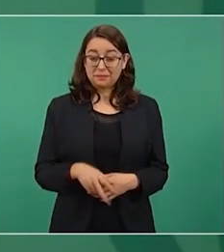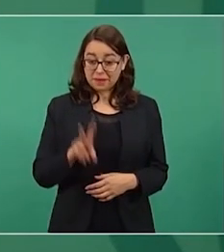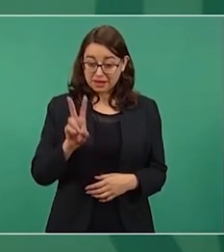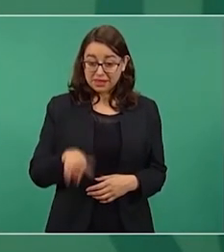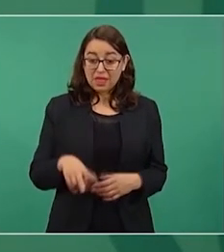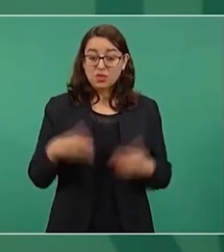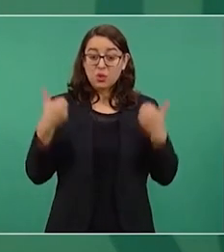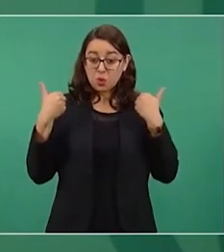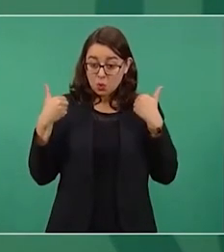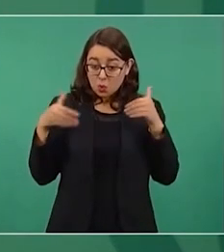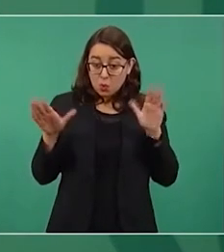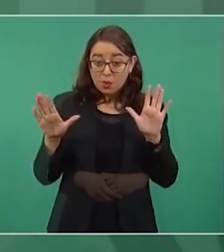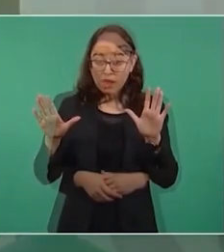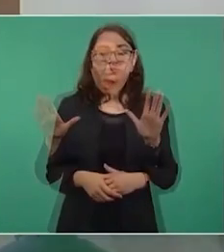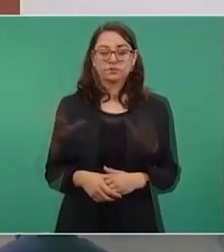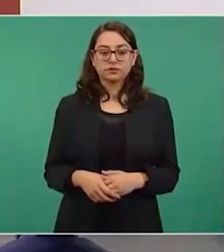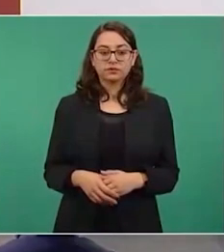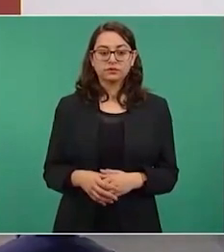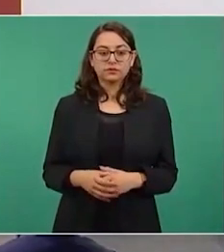¿Resistan?